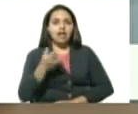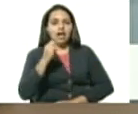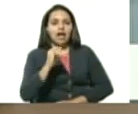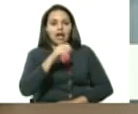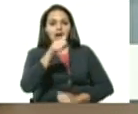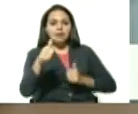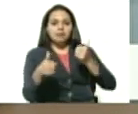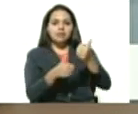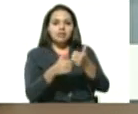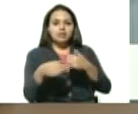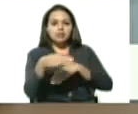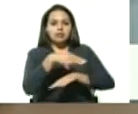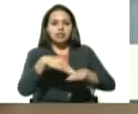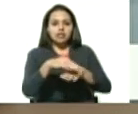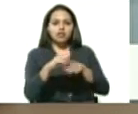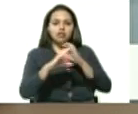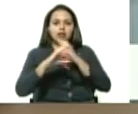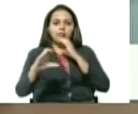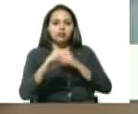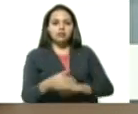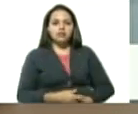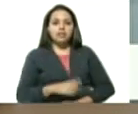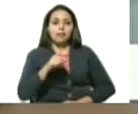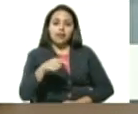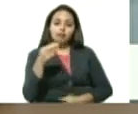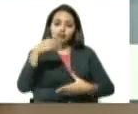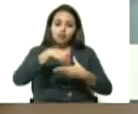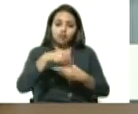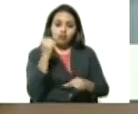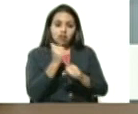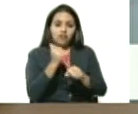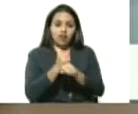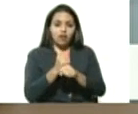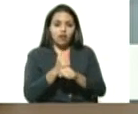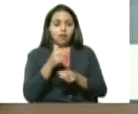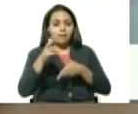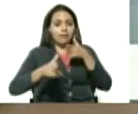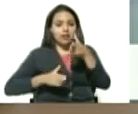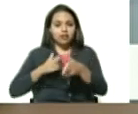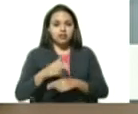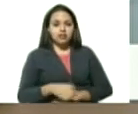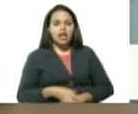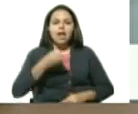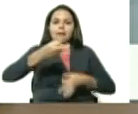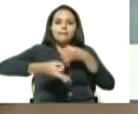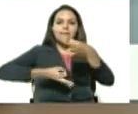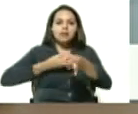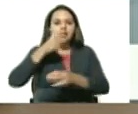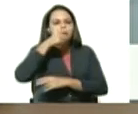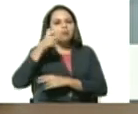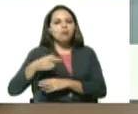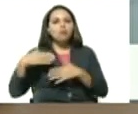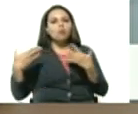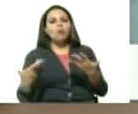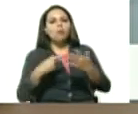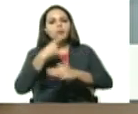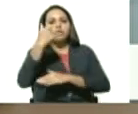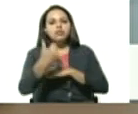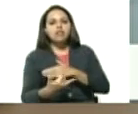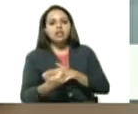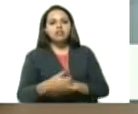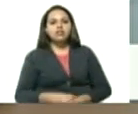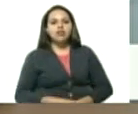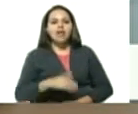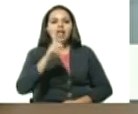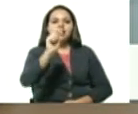Viceministro de Transporte, trabajador del Metro de Caracas también, para que le explique a nuestro pueblo el proyecto Tren